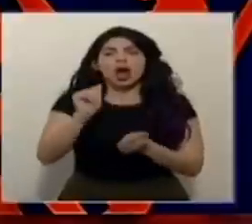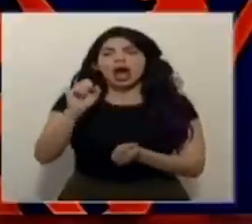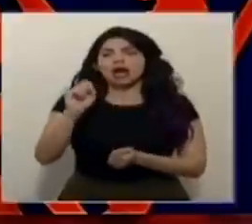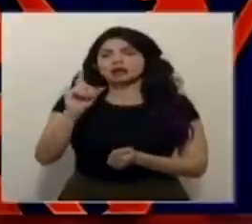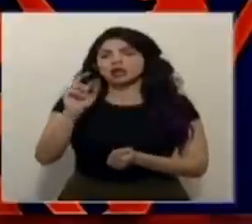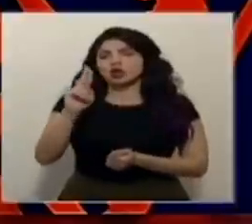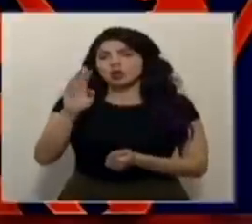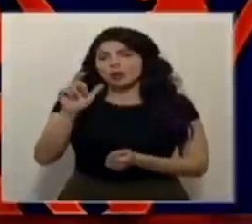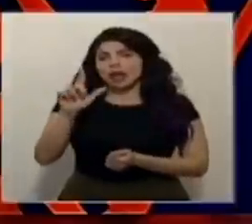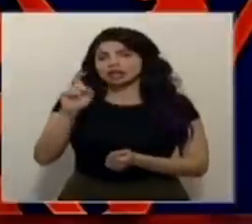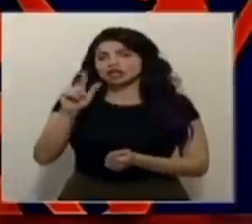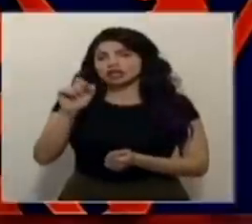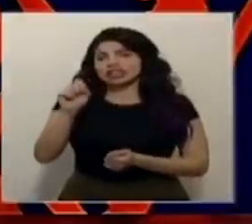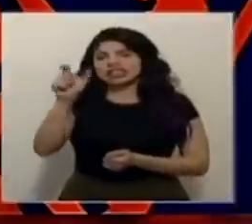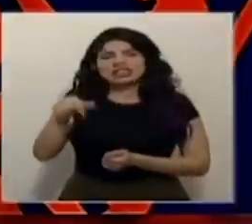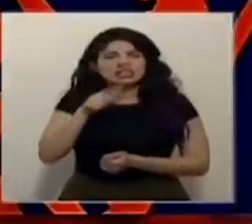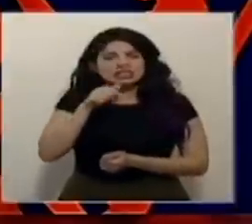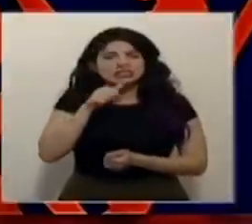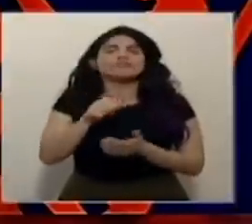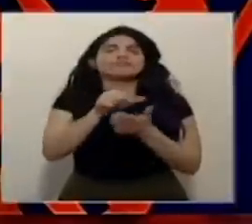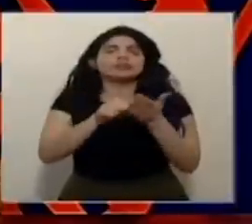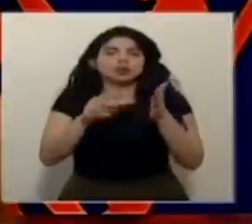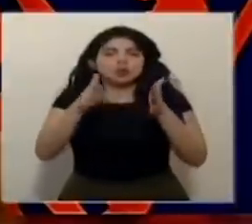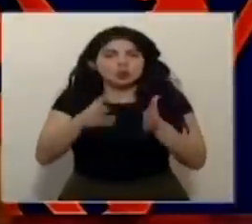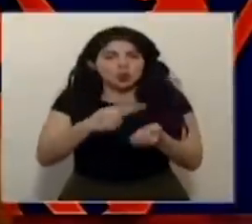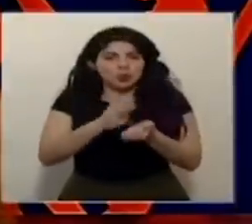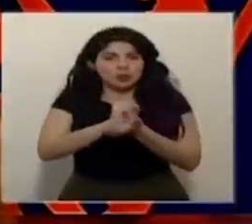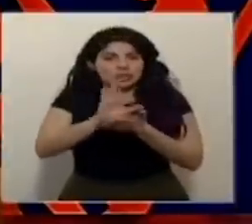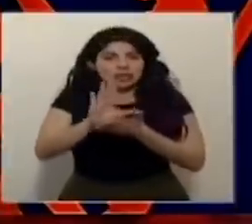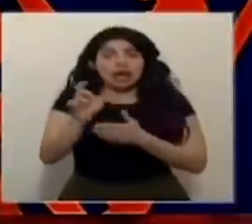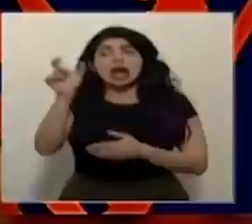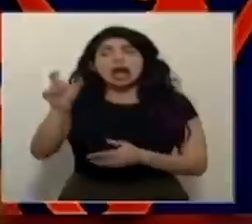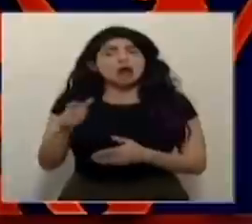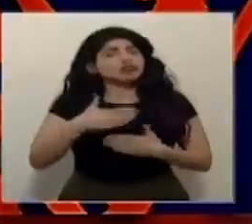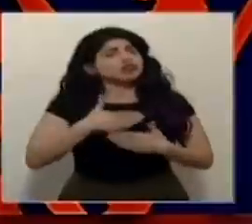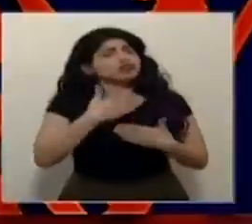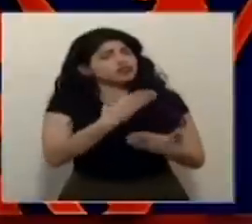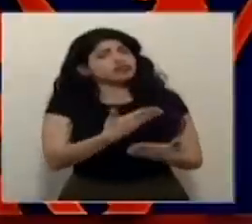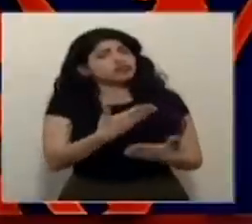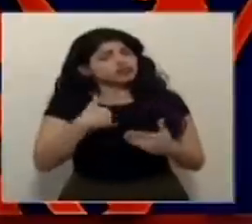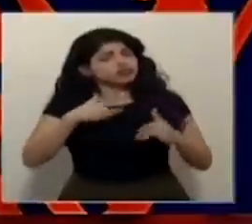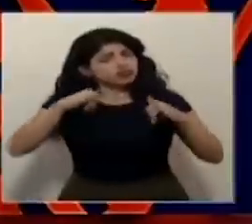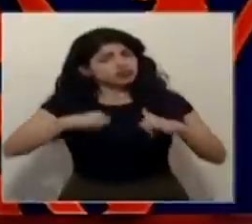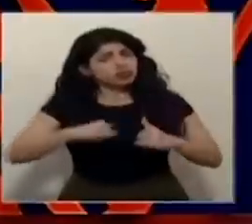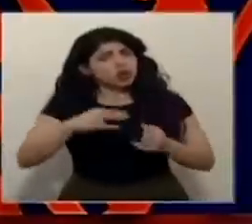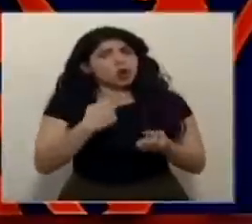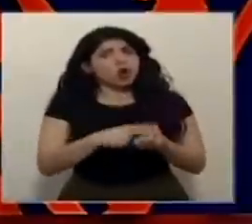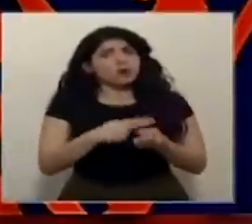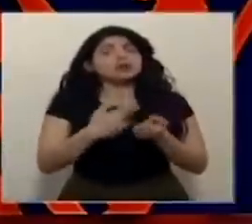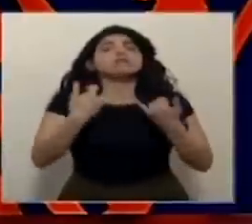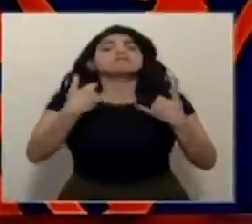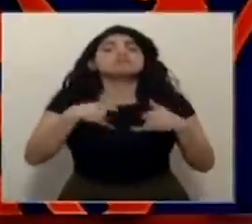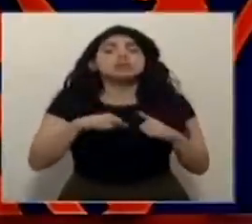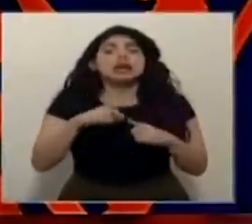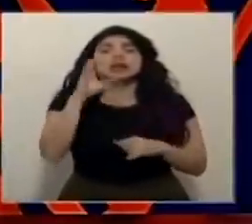que es uno de los cirujanos del Hospital de San Carlos, y inclusive, él estuvo dispuesto a mantenerse en el hospital, mientras se conseguía otro cirujano.